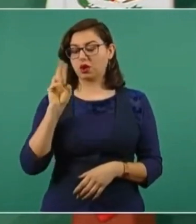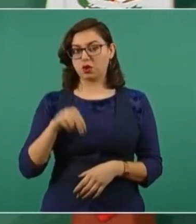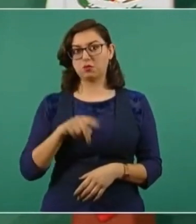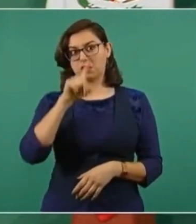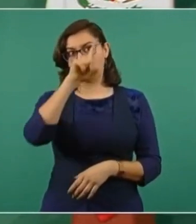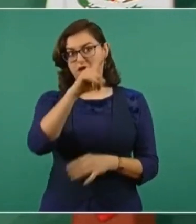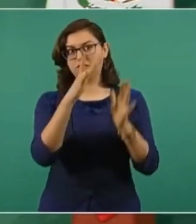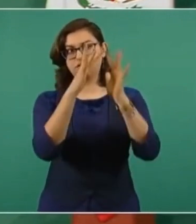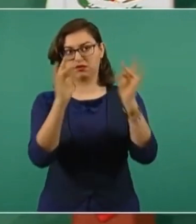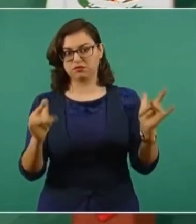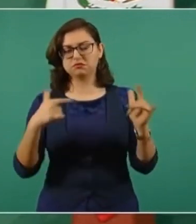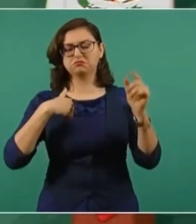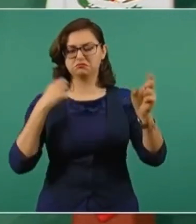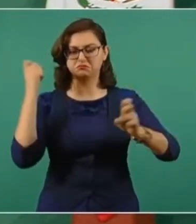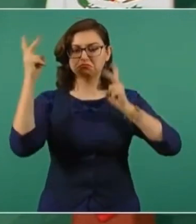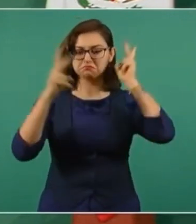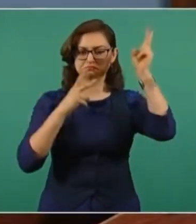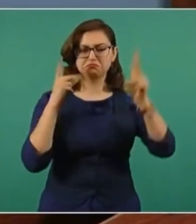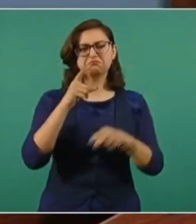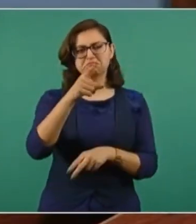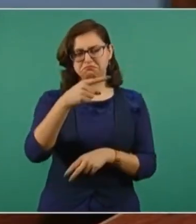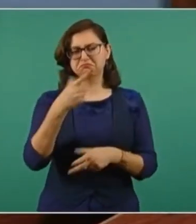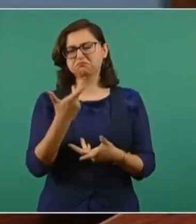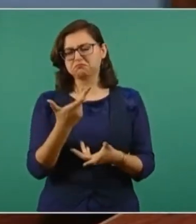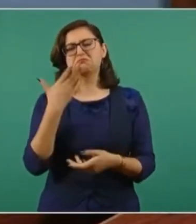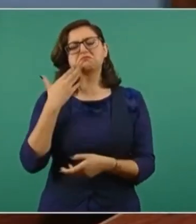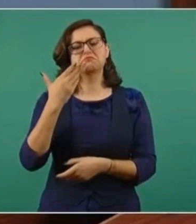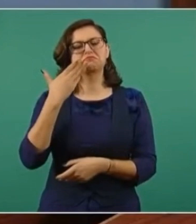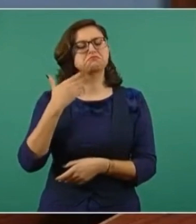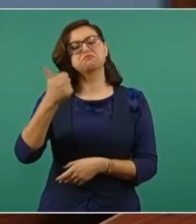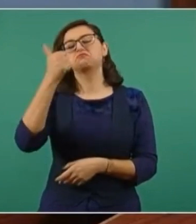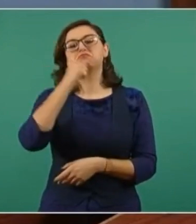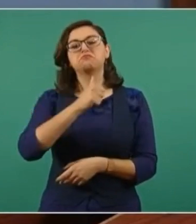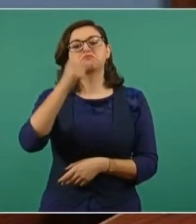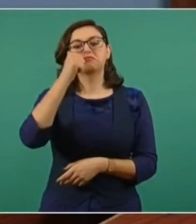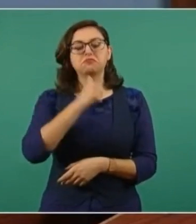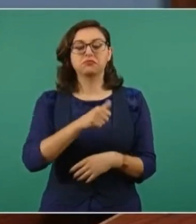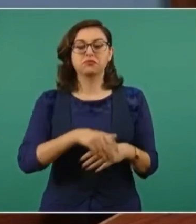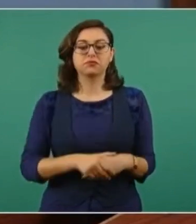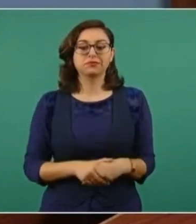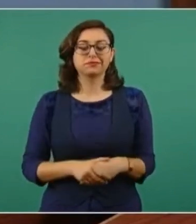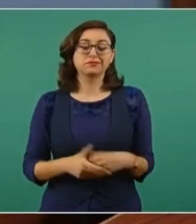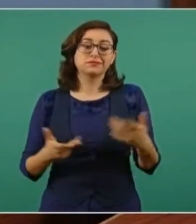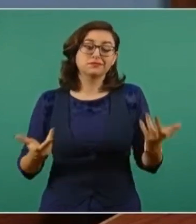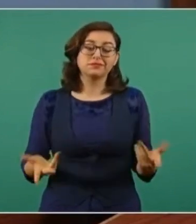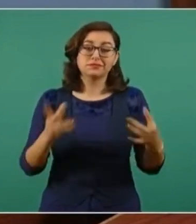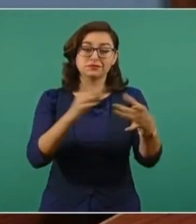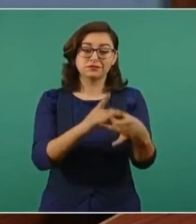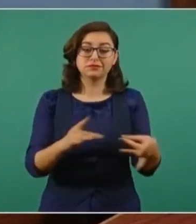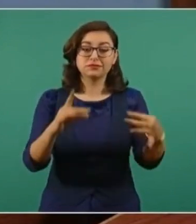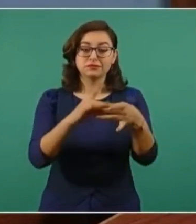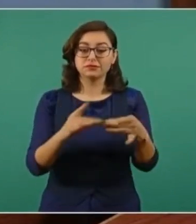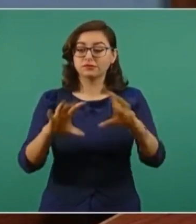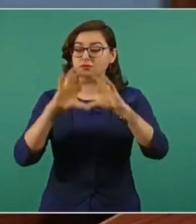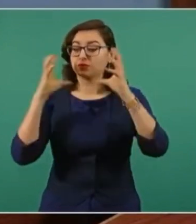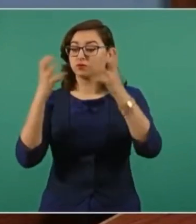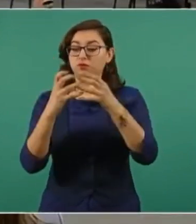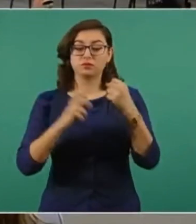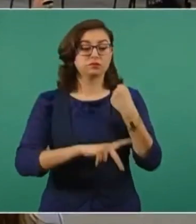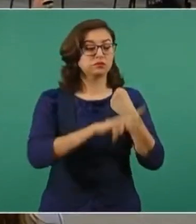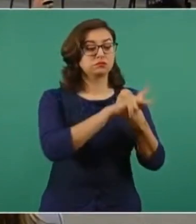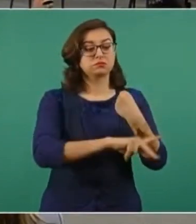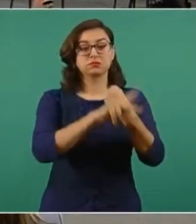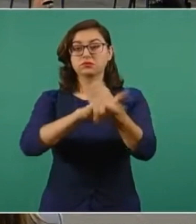que siempre es tan amable y afectuoso conmigo, y hablábamos de las dificultades que teníamos todos los países del mundo que no